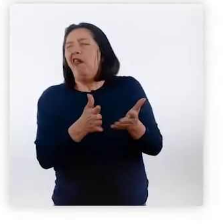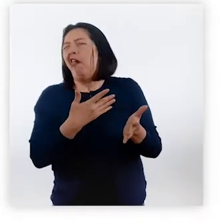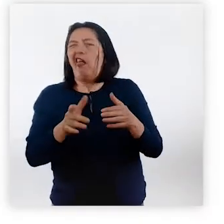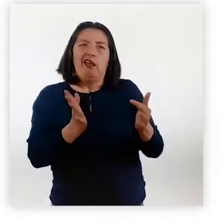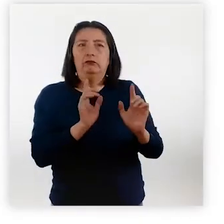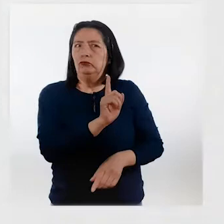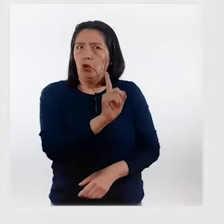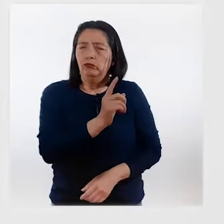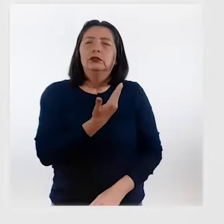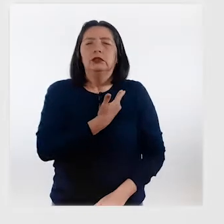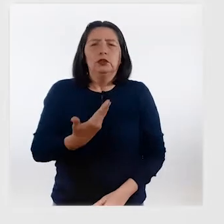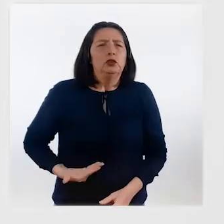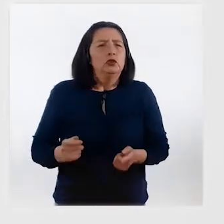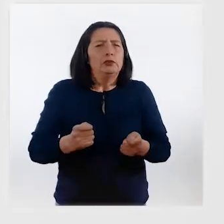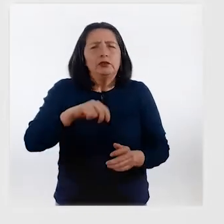la cuartia ante la COVID-19.